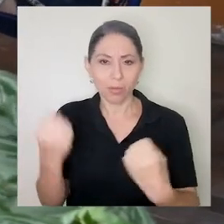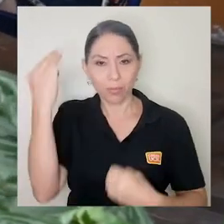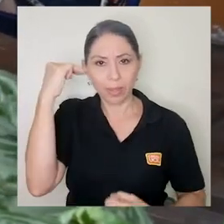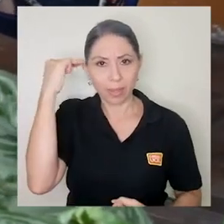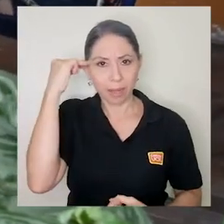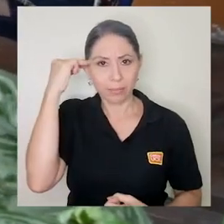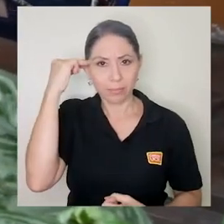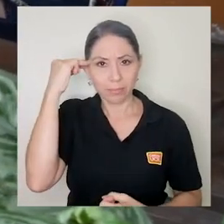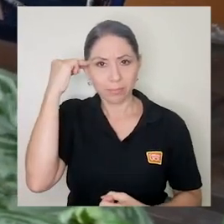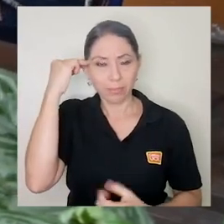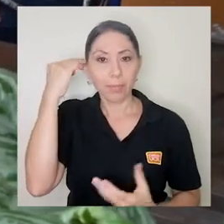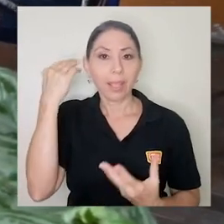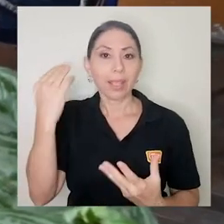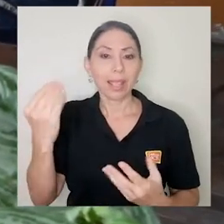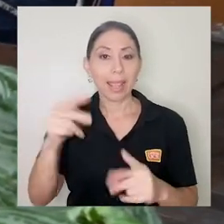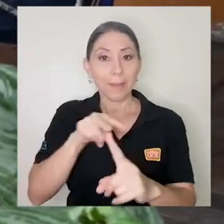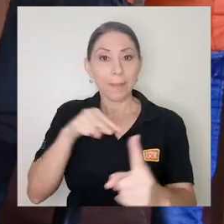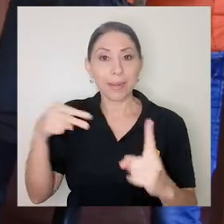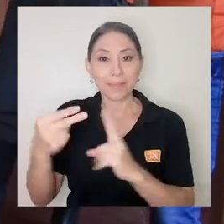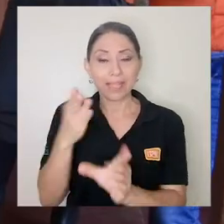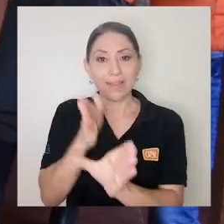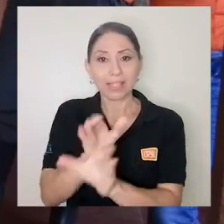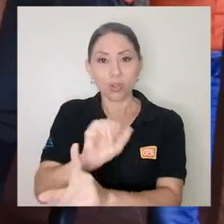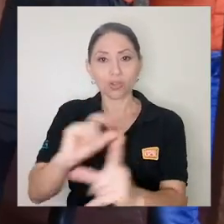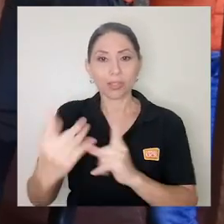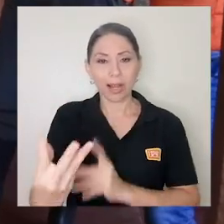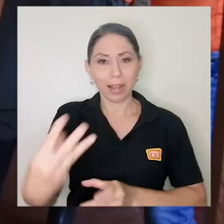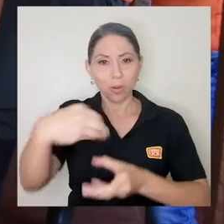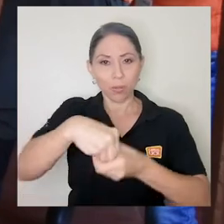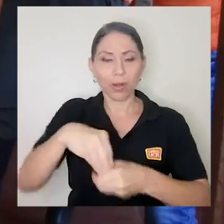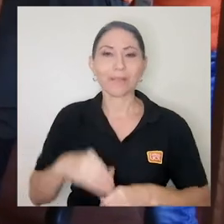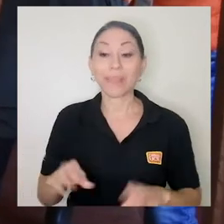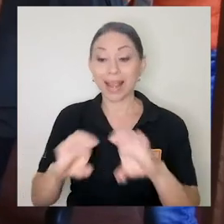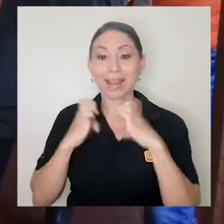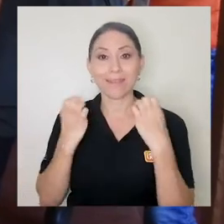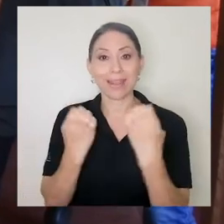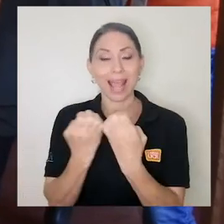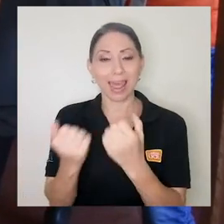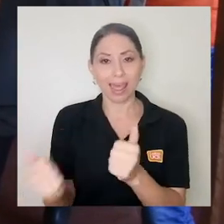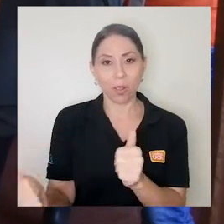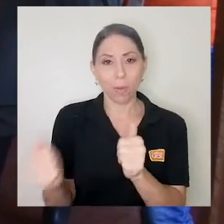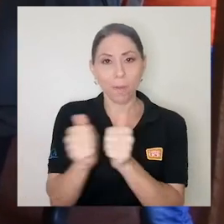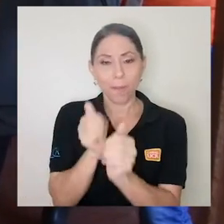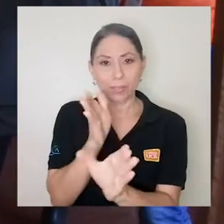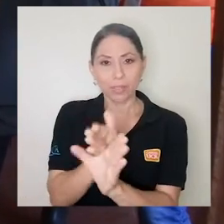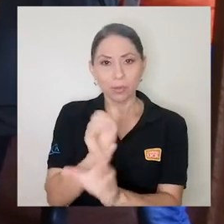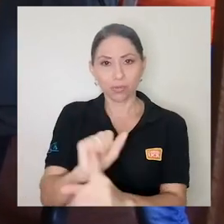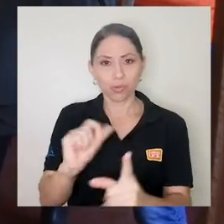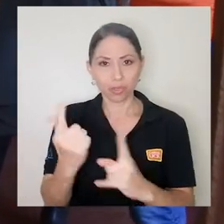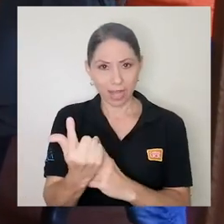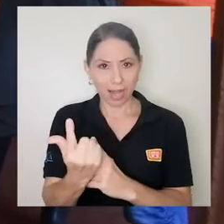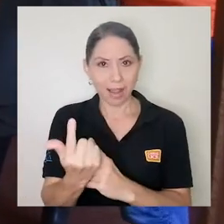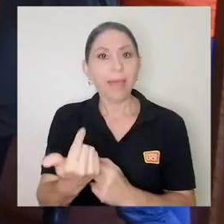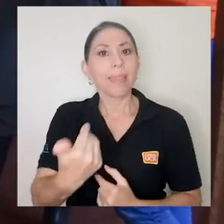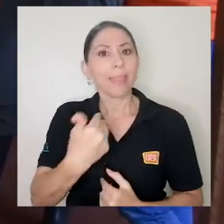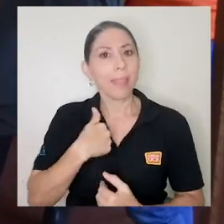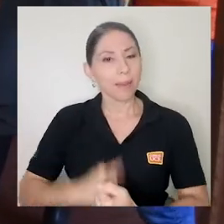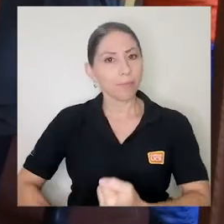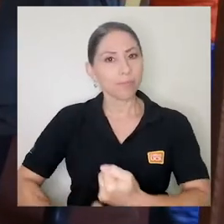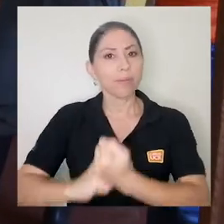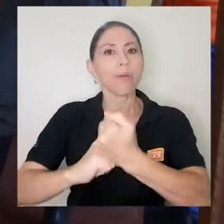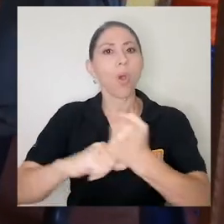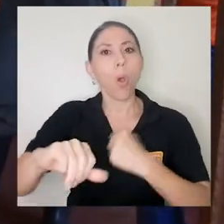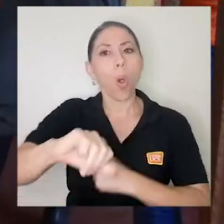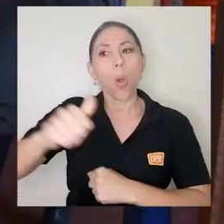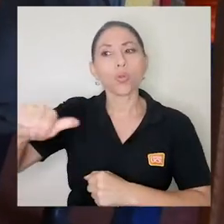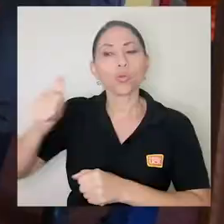mental que incorpore la perspectiva psicosocial. La Brigada de Acompañamiento Psicosocial cuenta con el